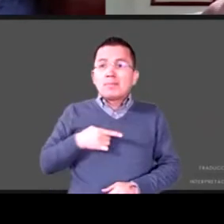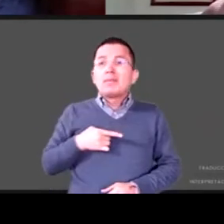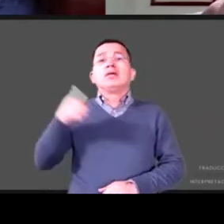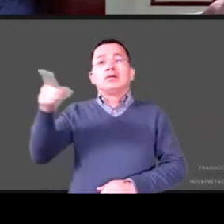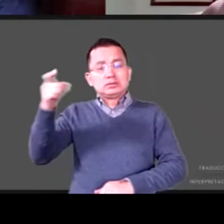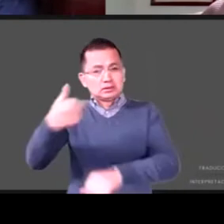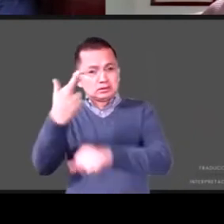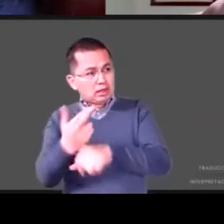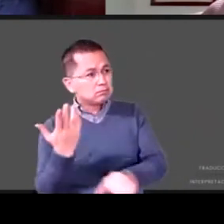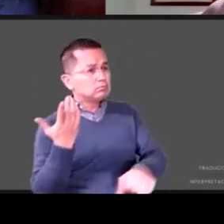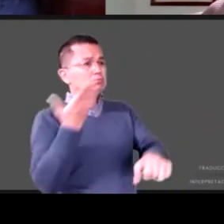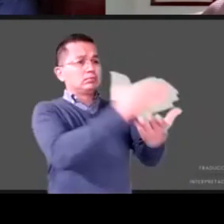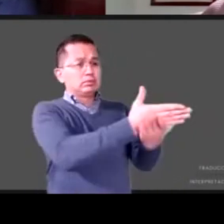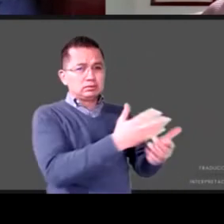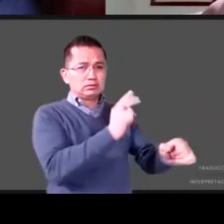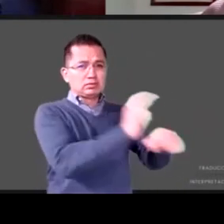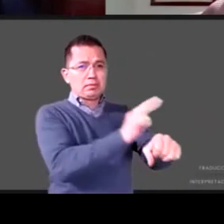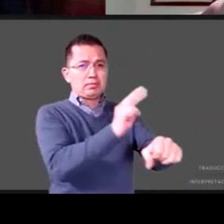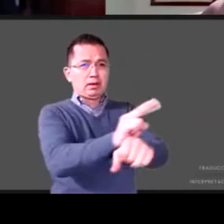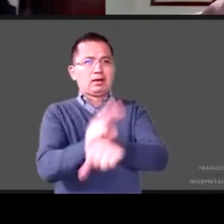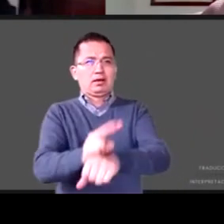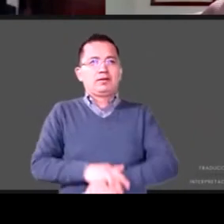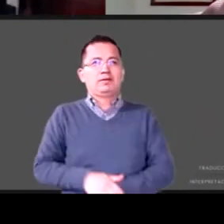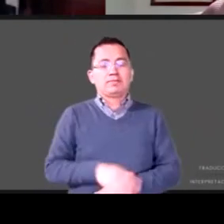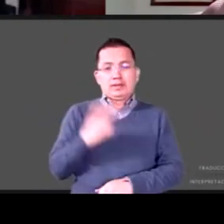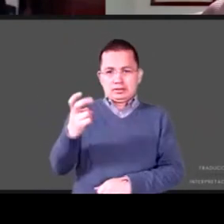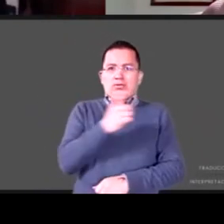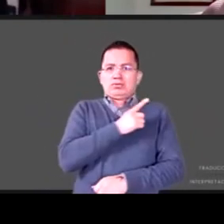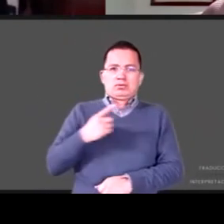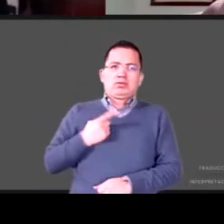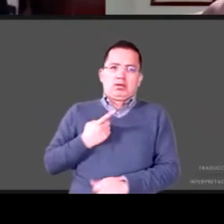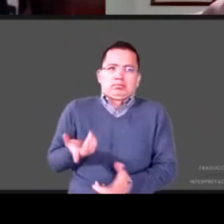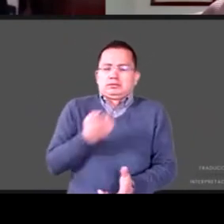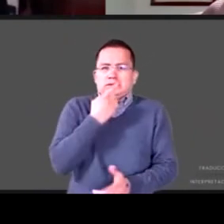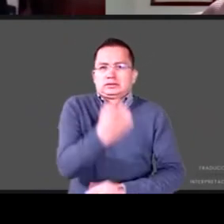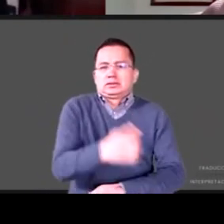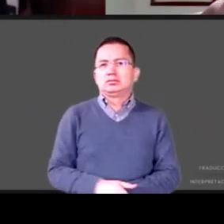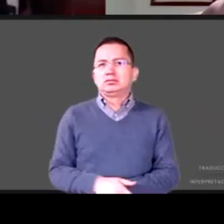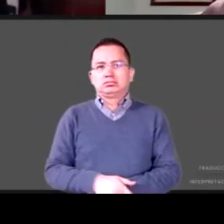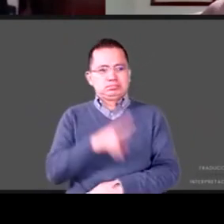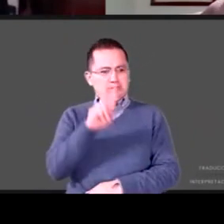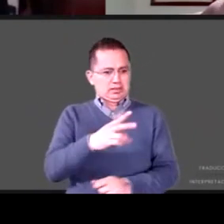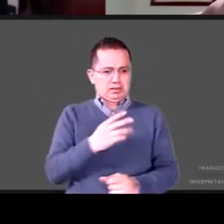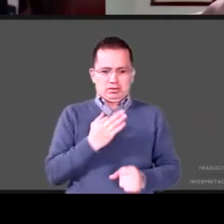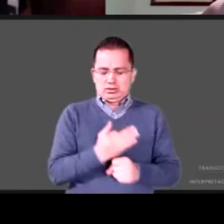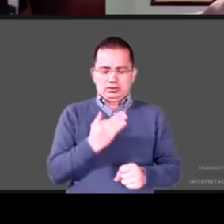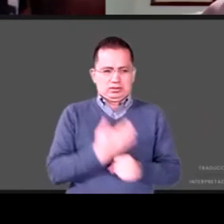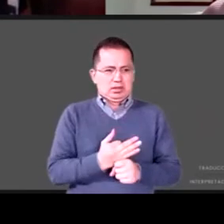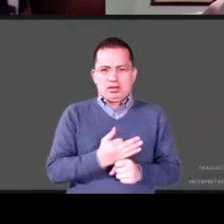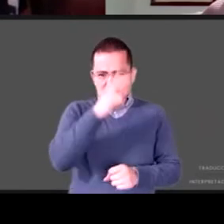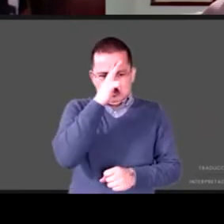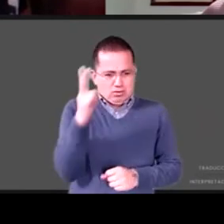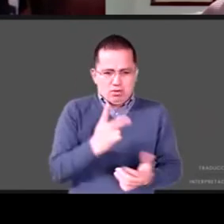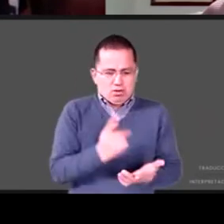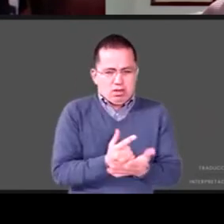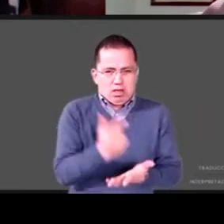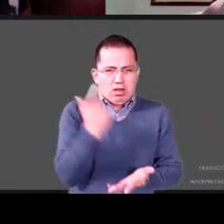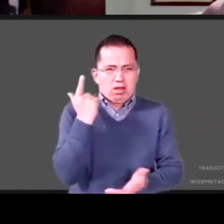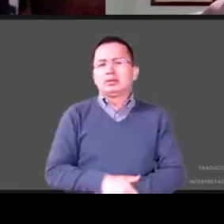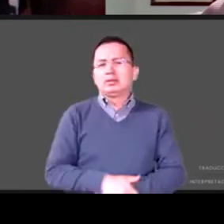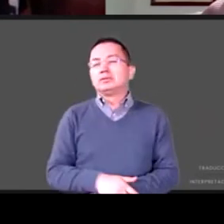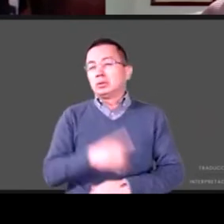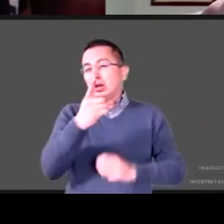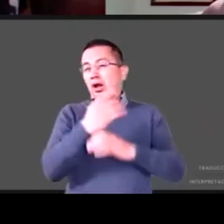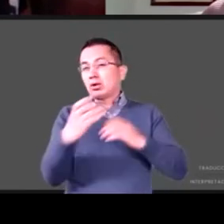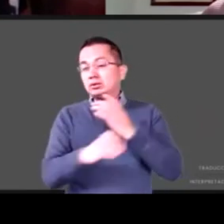elemento que creo que es el más el más grave en términos de nuestra generación hoy sabemos y así hay que asumir que